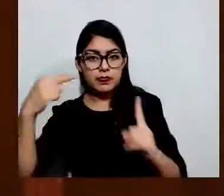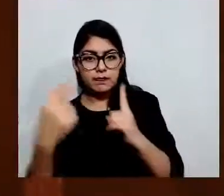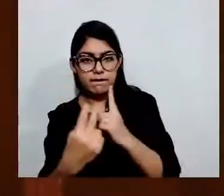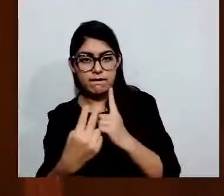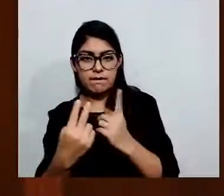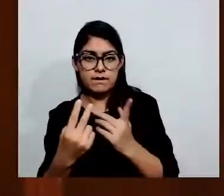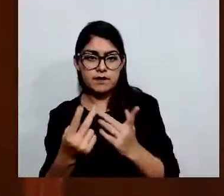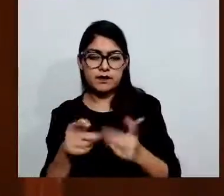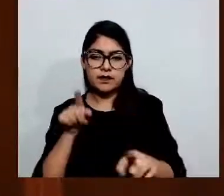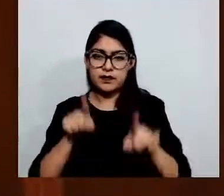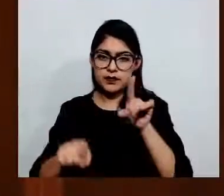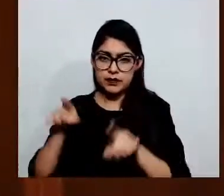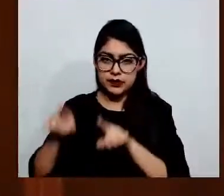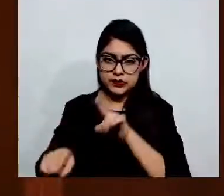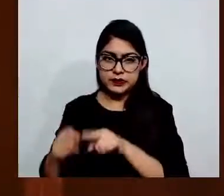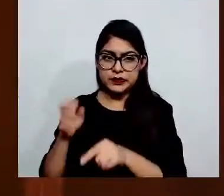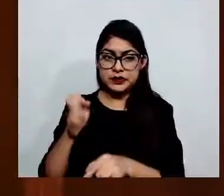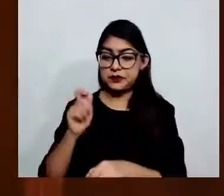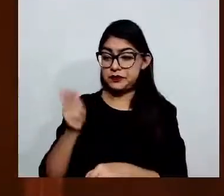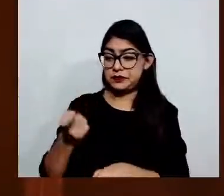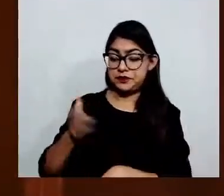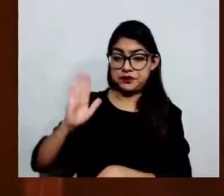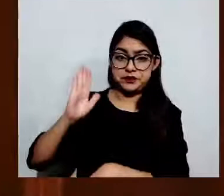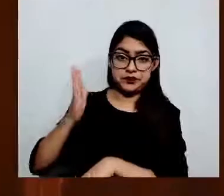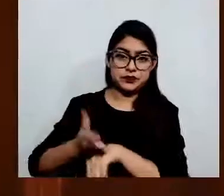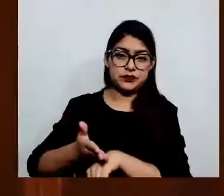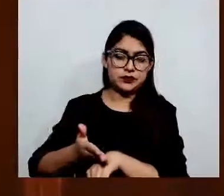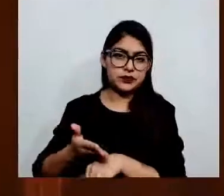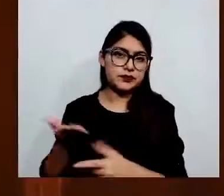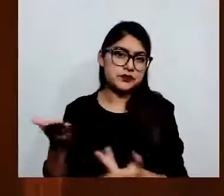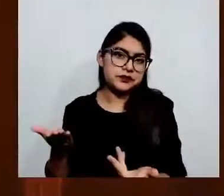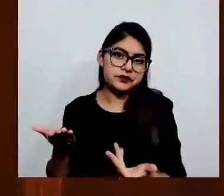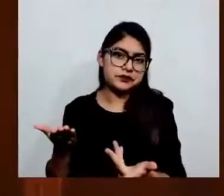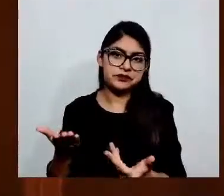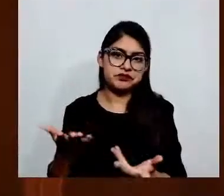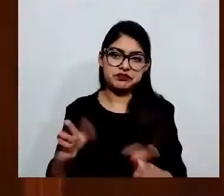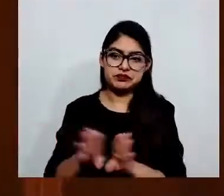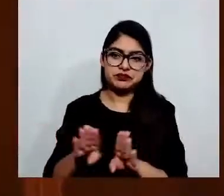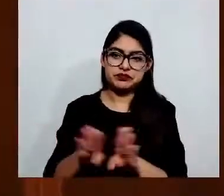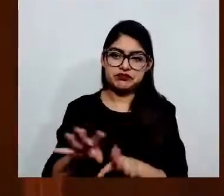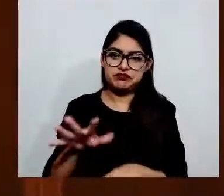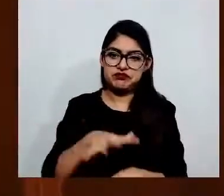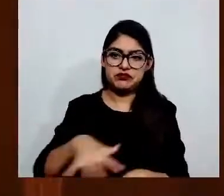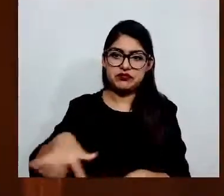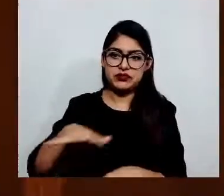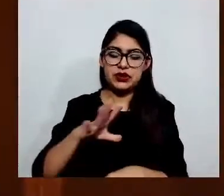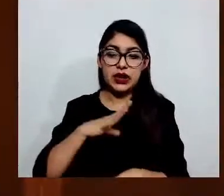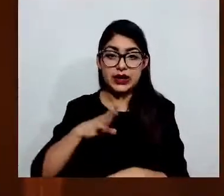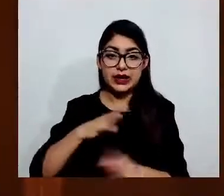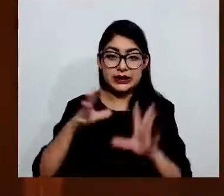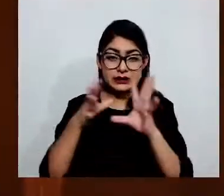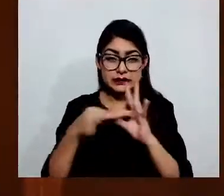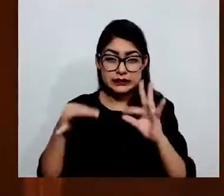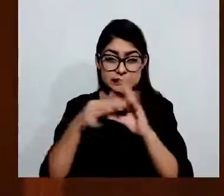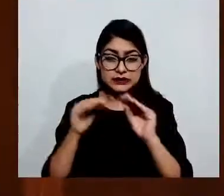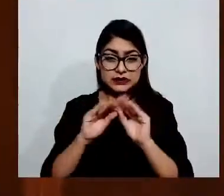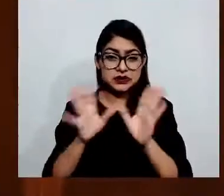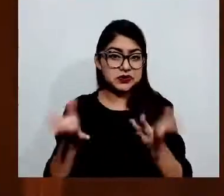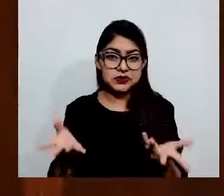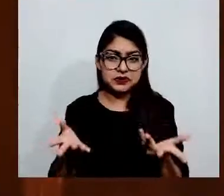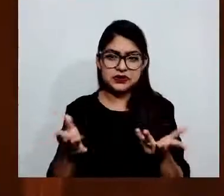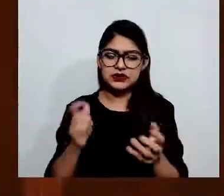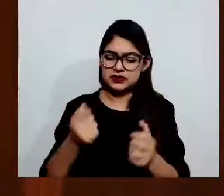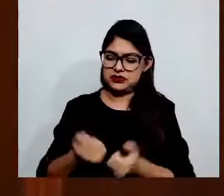debido a que se deja a un amplio criterio, que es presión directa o indirecta o acción ejecutada,